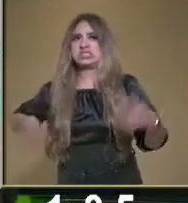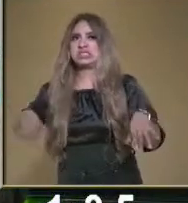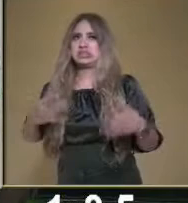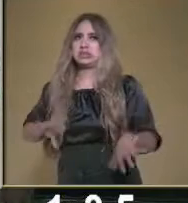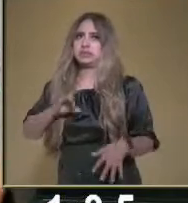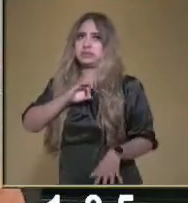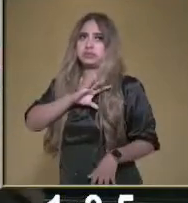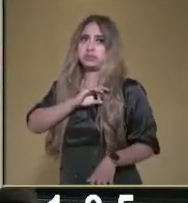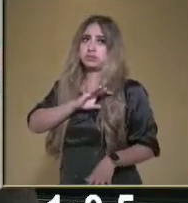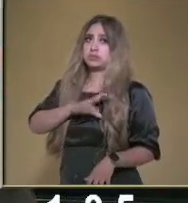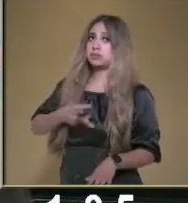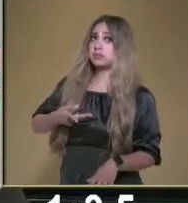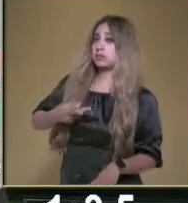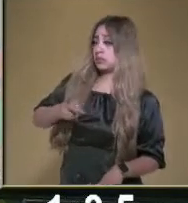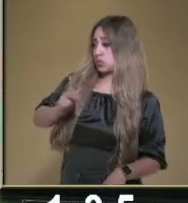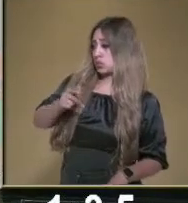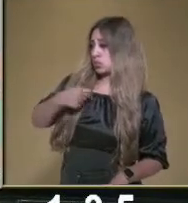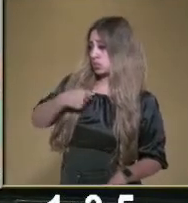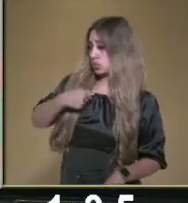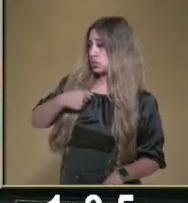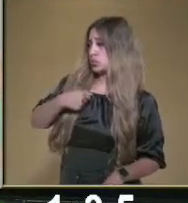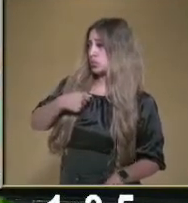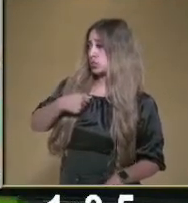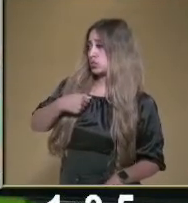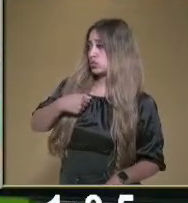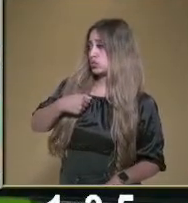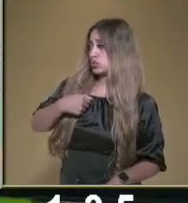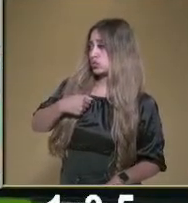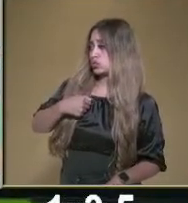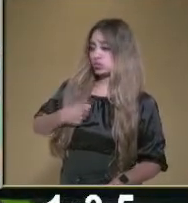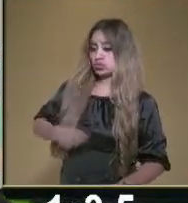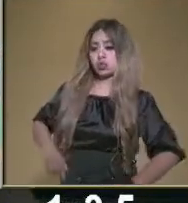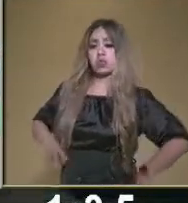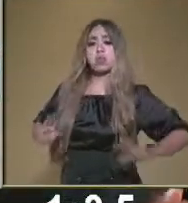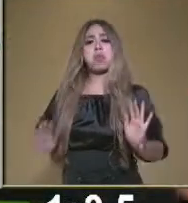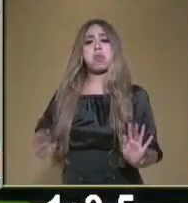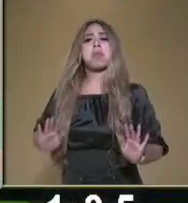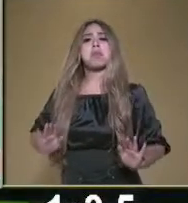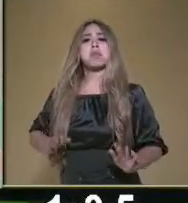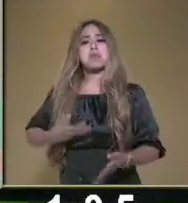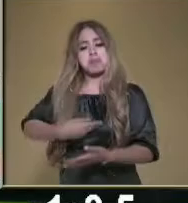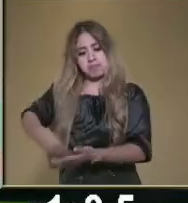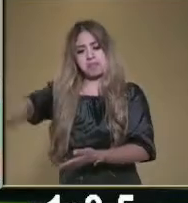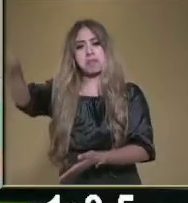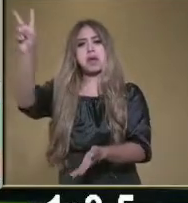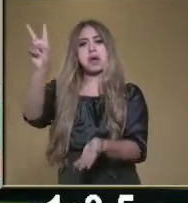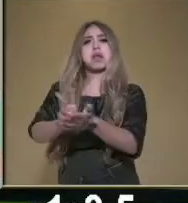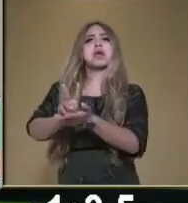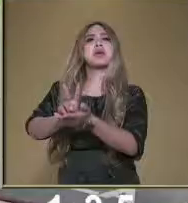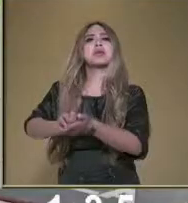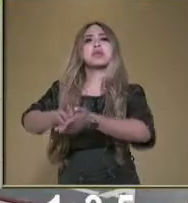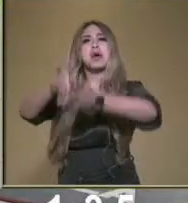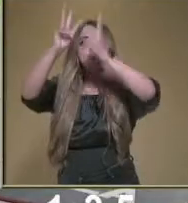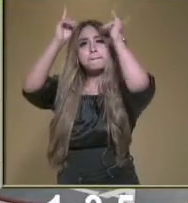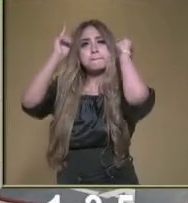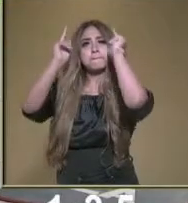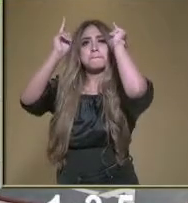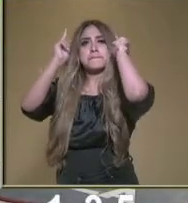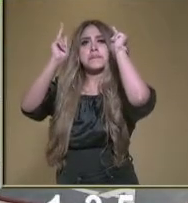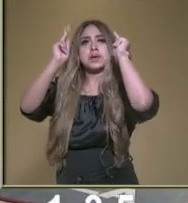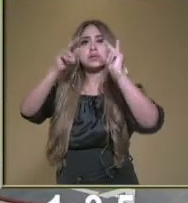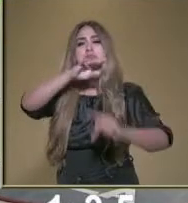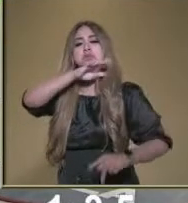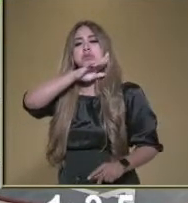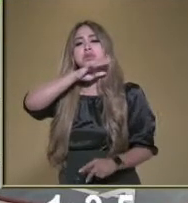miedo! Pero yo tengo que demostrar que no tengo miedo, porque soy el príncipe de la